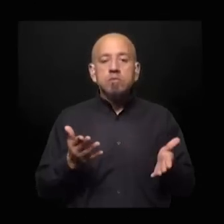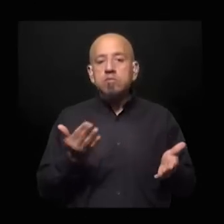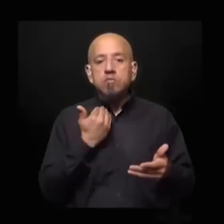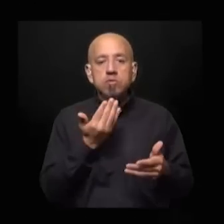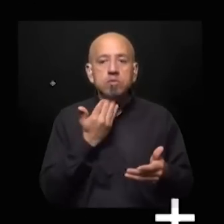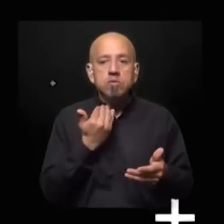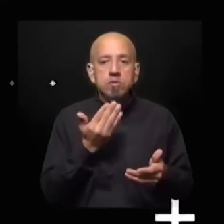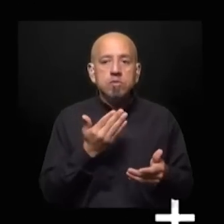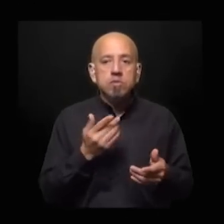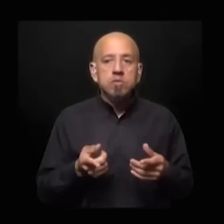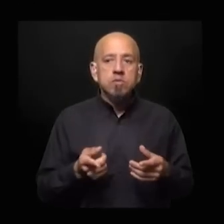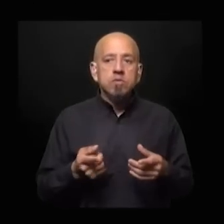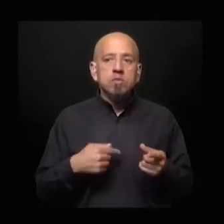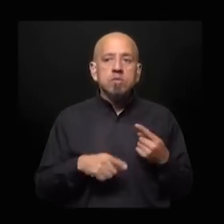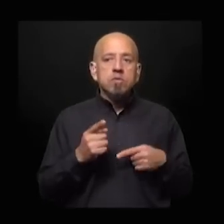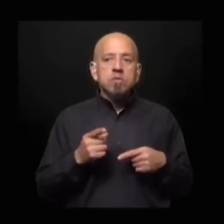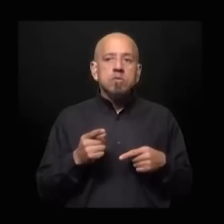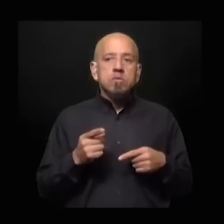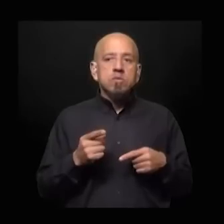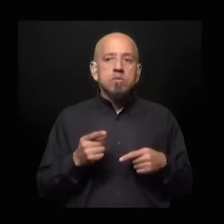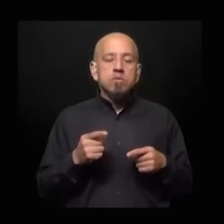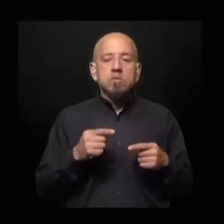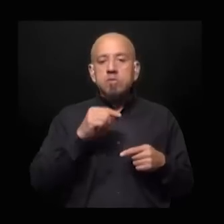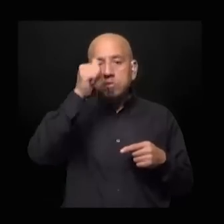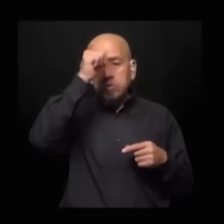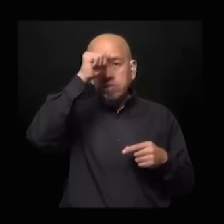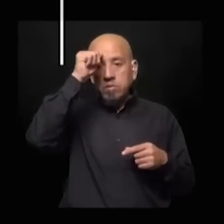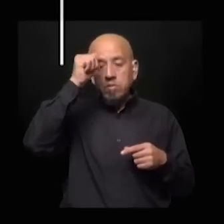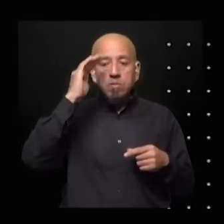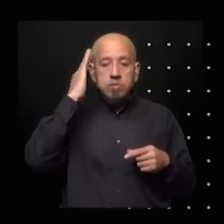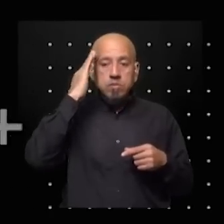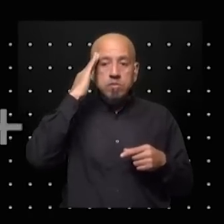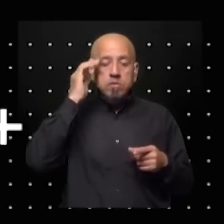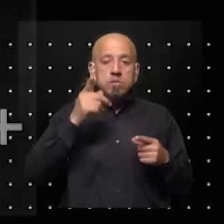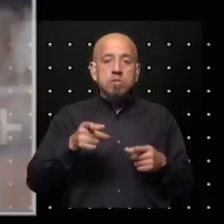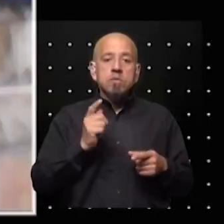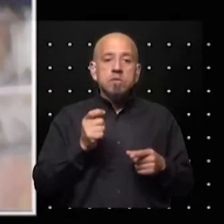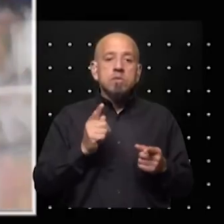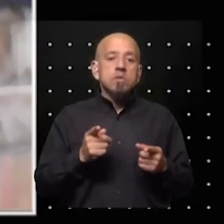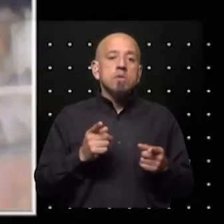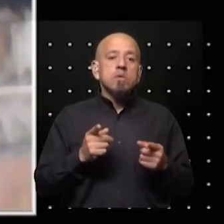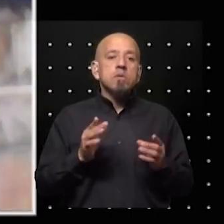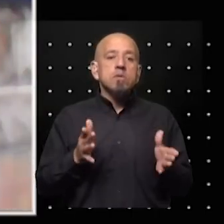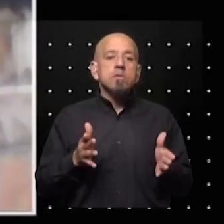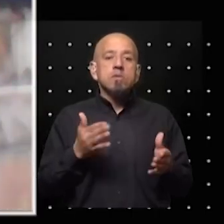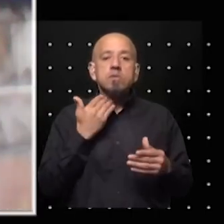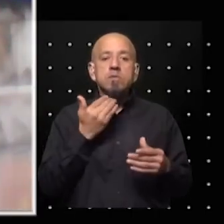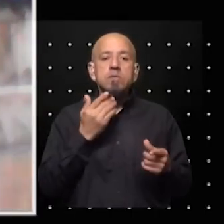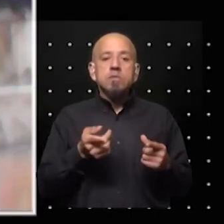cómo va a dar y efectivamente el domingo sabremos quién es el candidato tampoco se sabe muy bien si